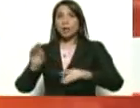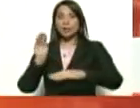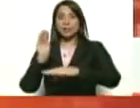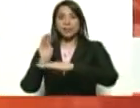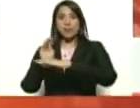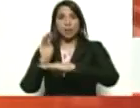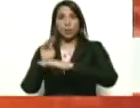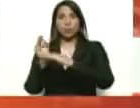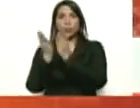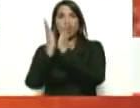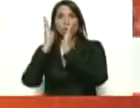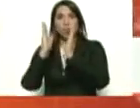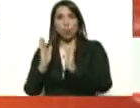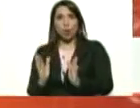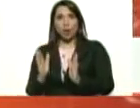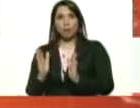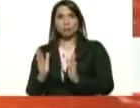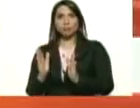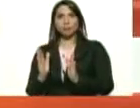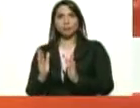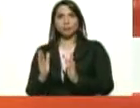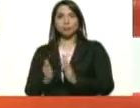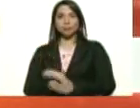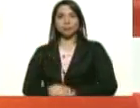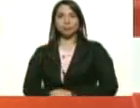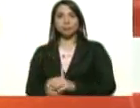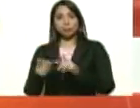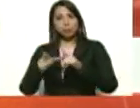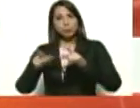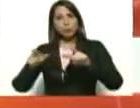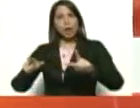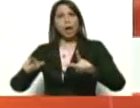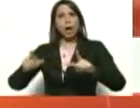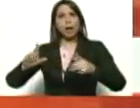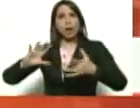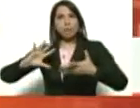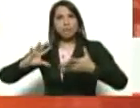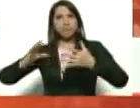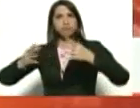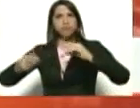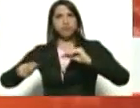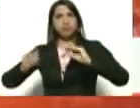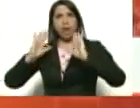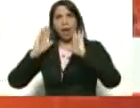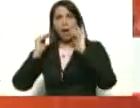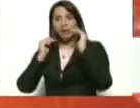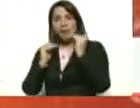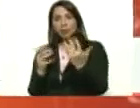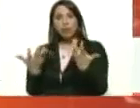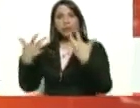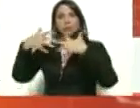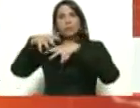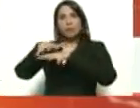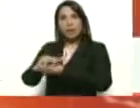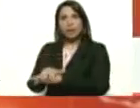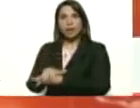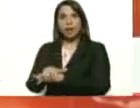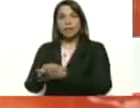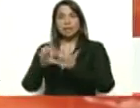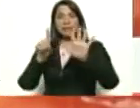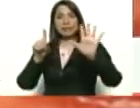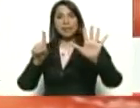escuelas, en lugares adaptados con atención integral, 6